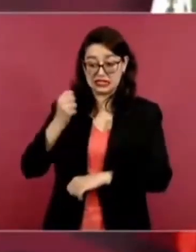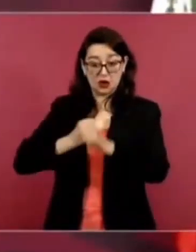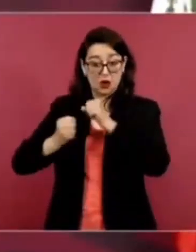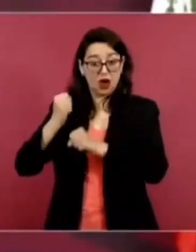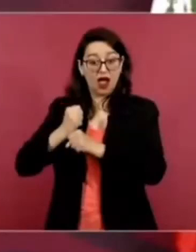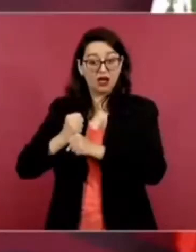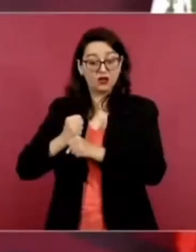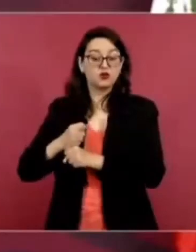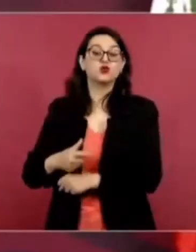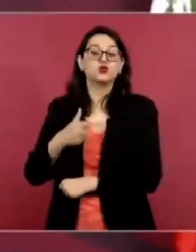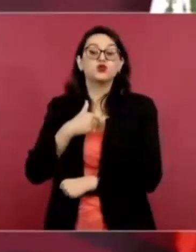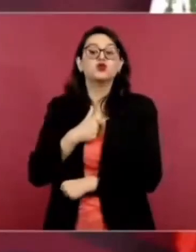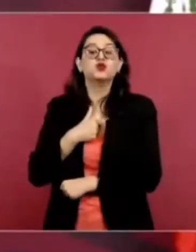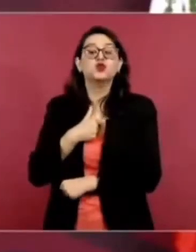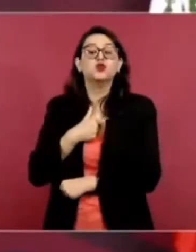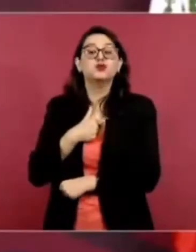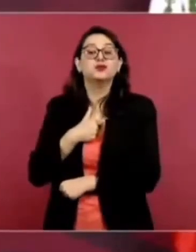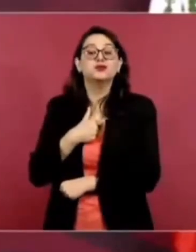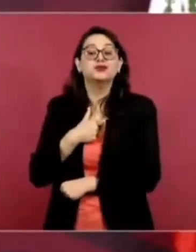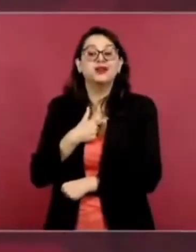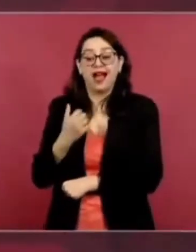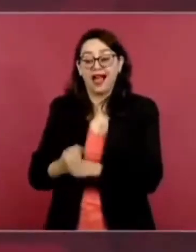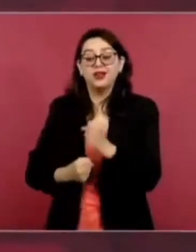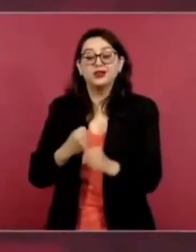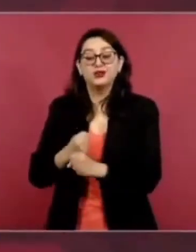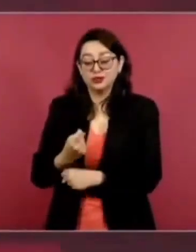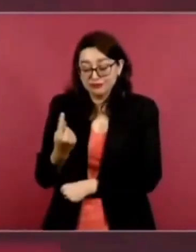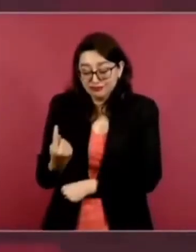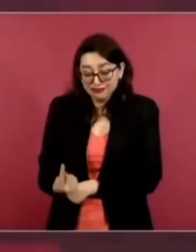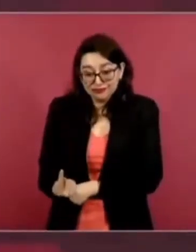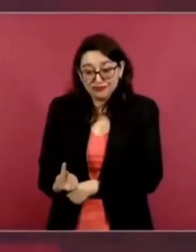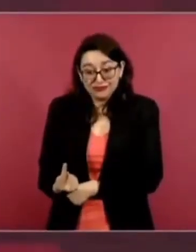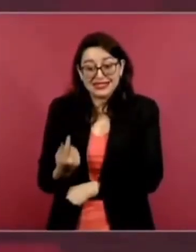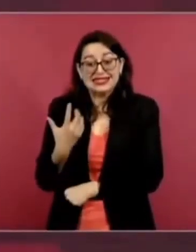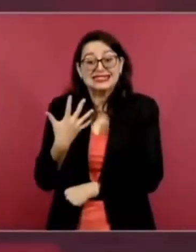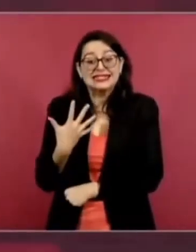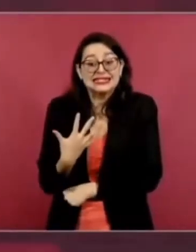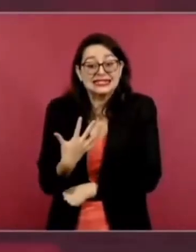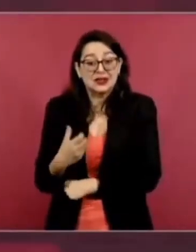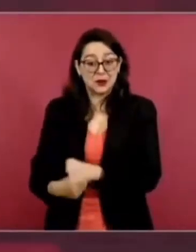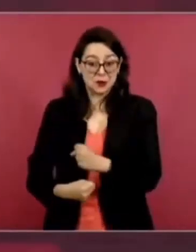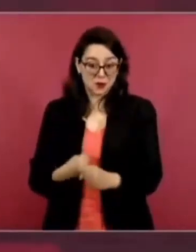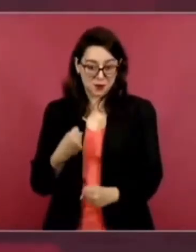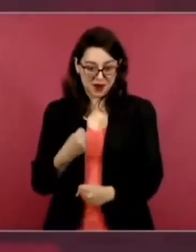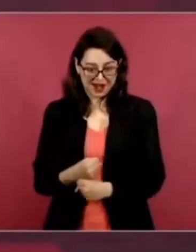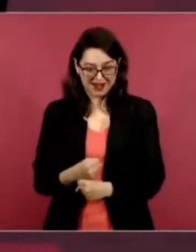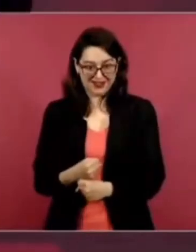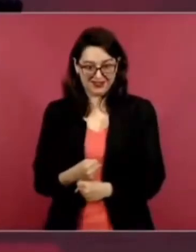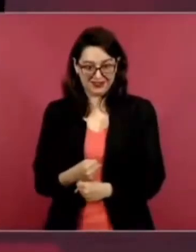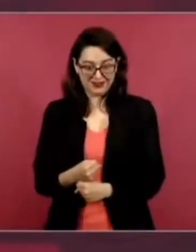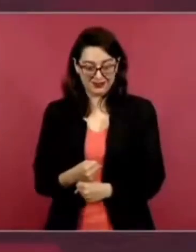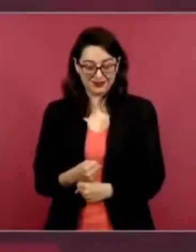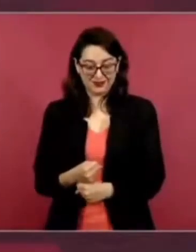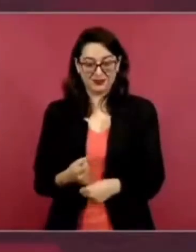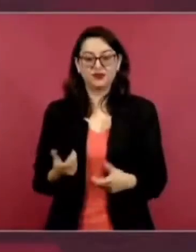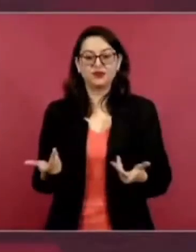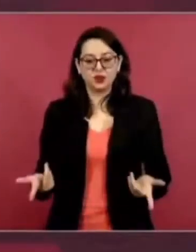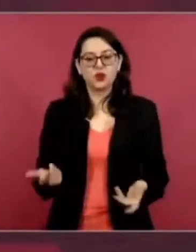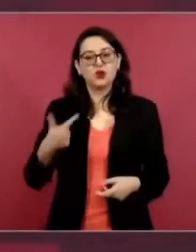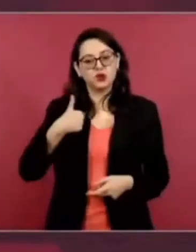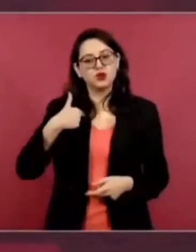Cuando empezó el señor con su programa, telereportaje. Desde muy temprano,